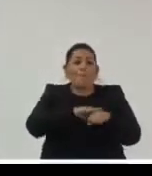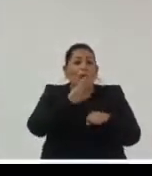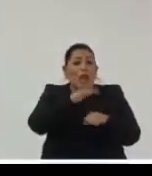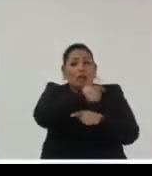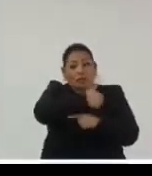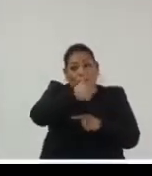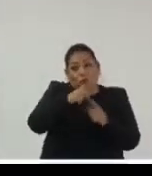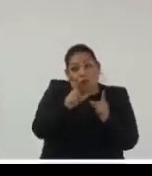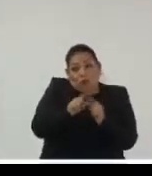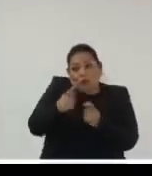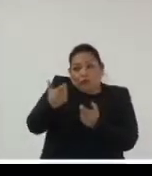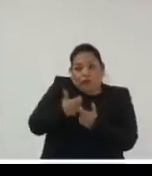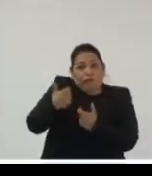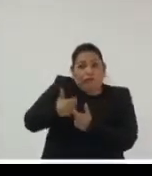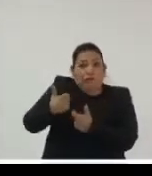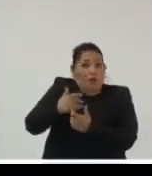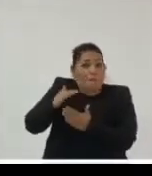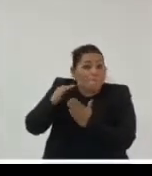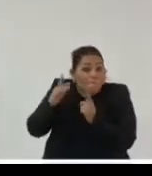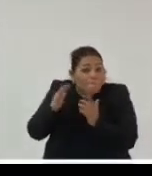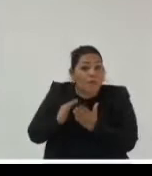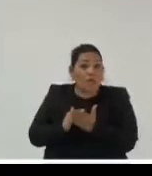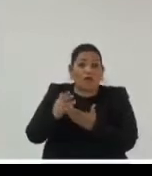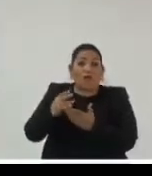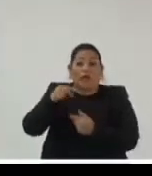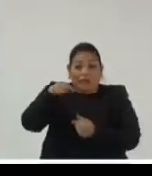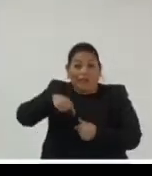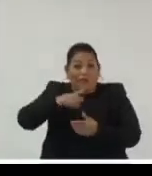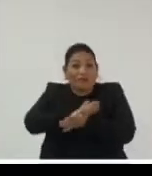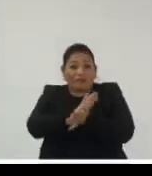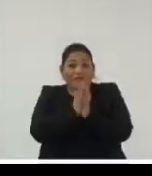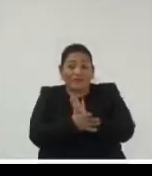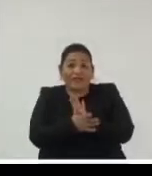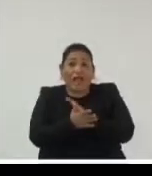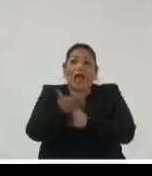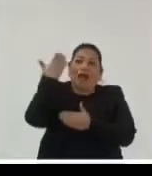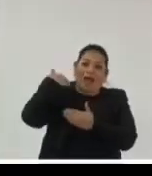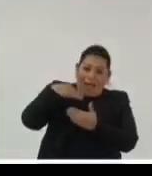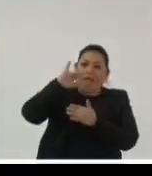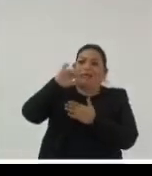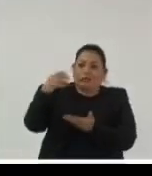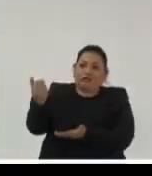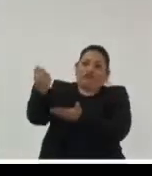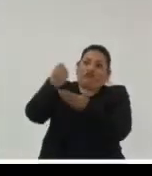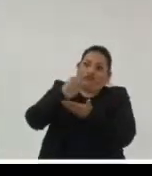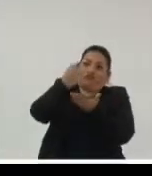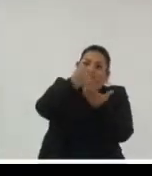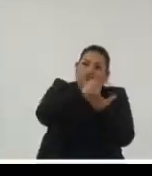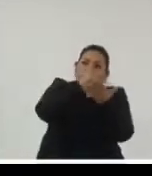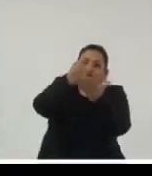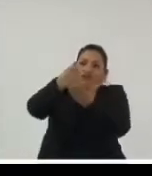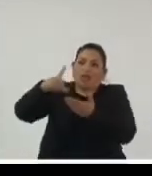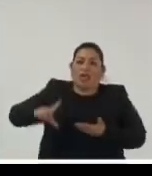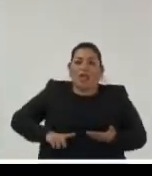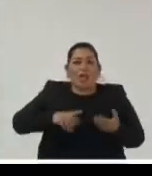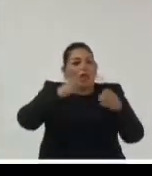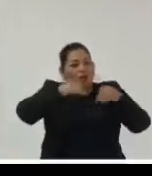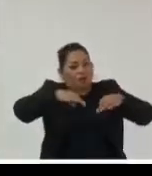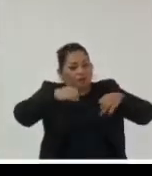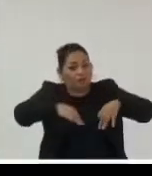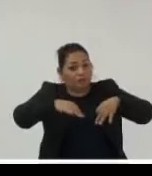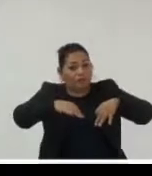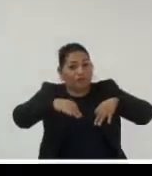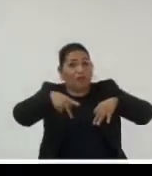cada vez menos porque esa es la realidad en la que estamos ¿verdad? o sea los recursos cada vez alcanzan menos en los gobiernos se nos